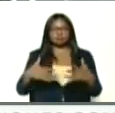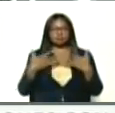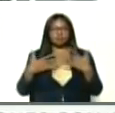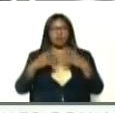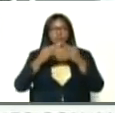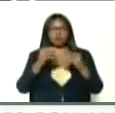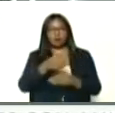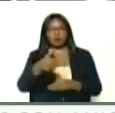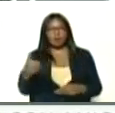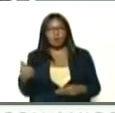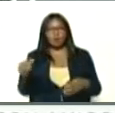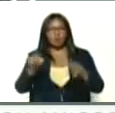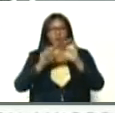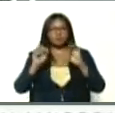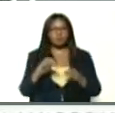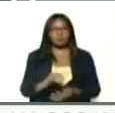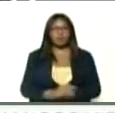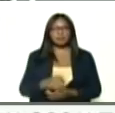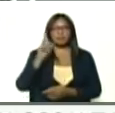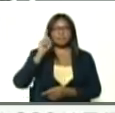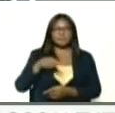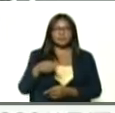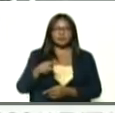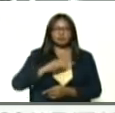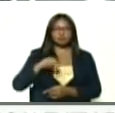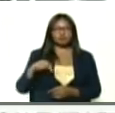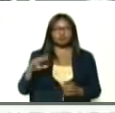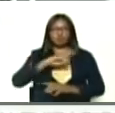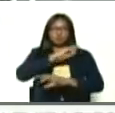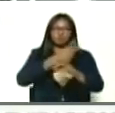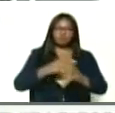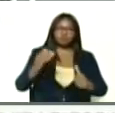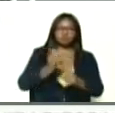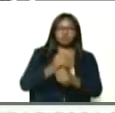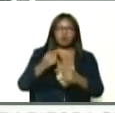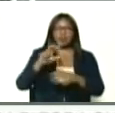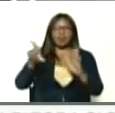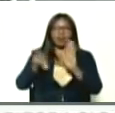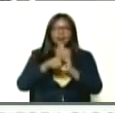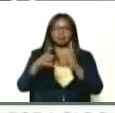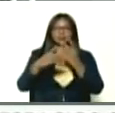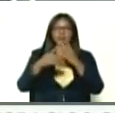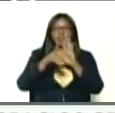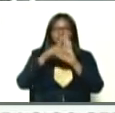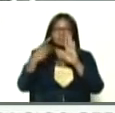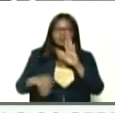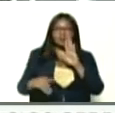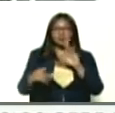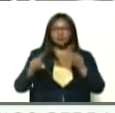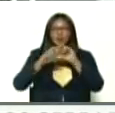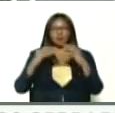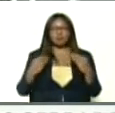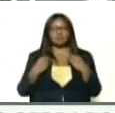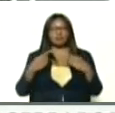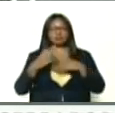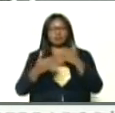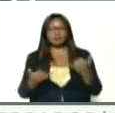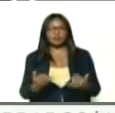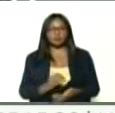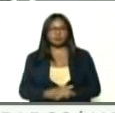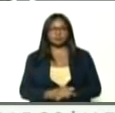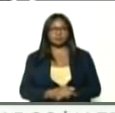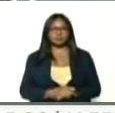todas, y a todos, también, se empoderan, de la ley orgánica, sobre el derecho, de las mujeres, a una vida, libre de violencia,